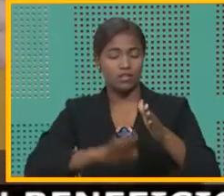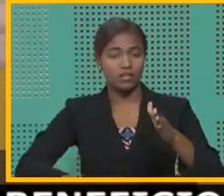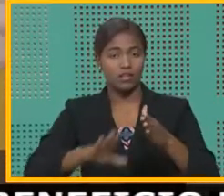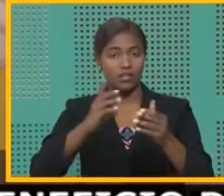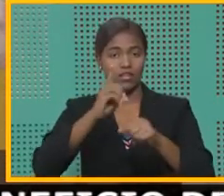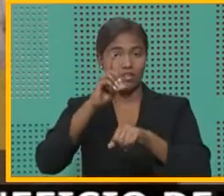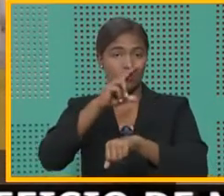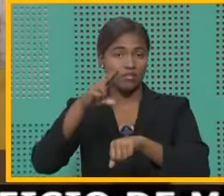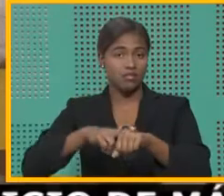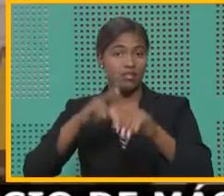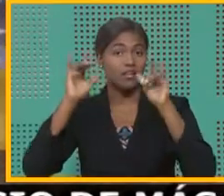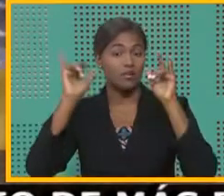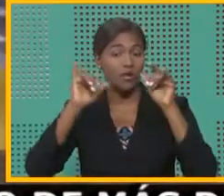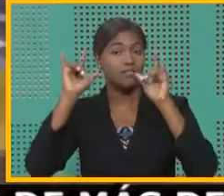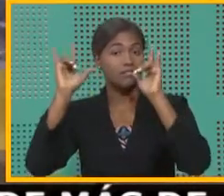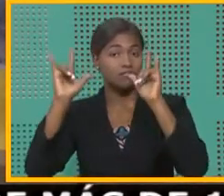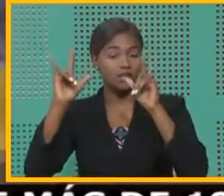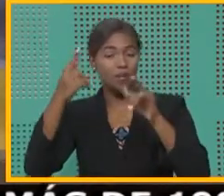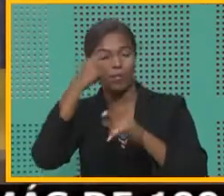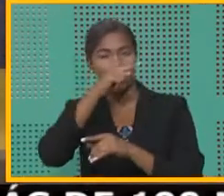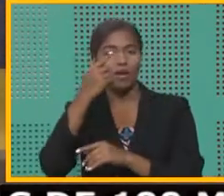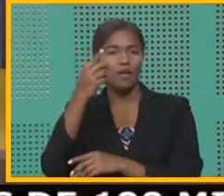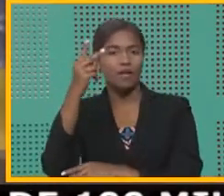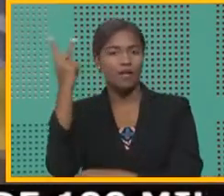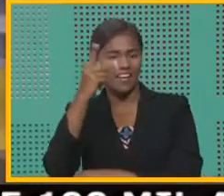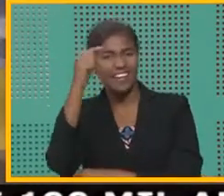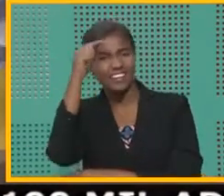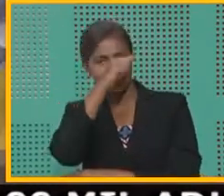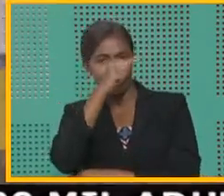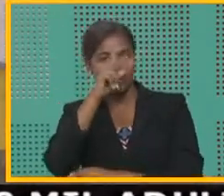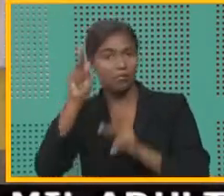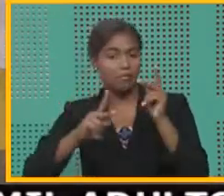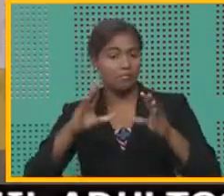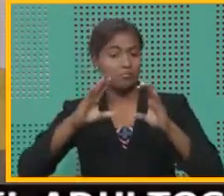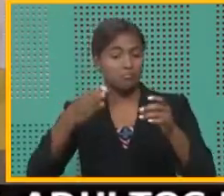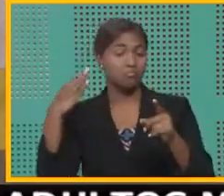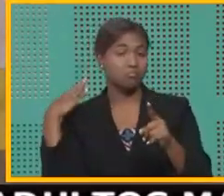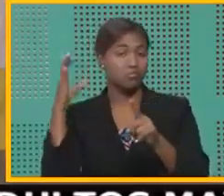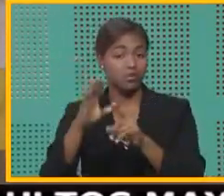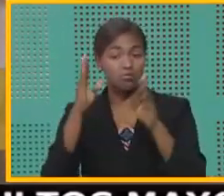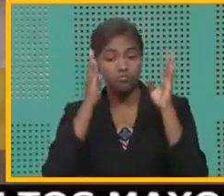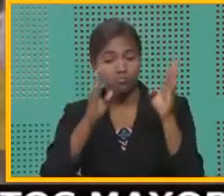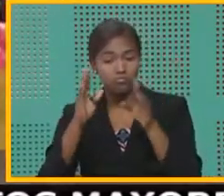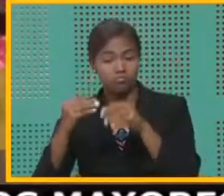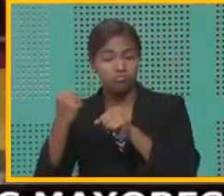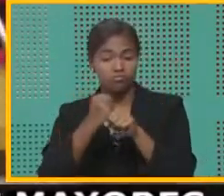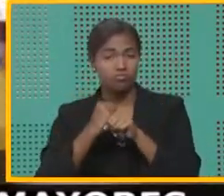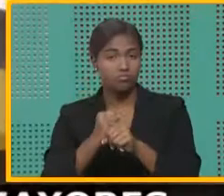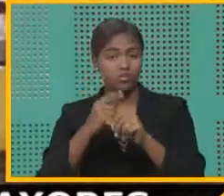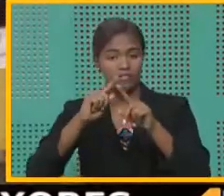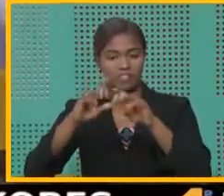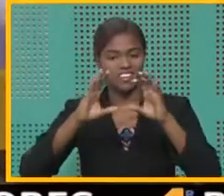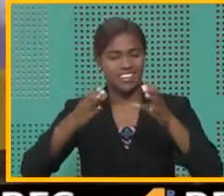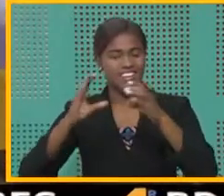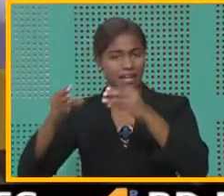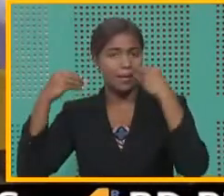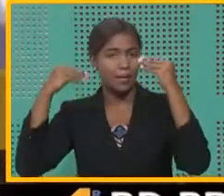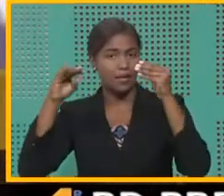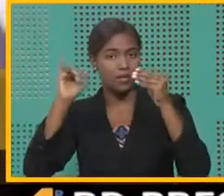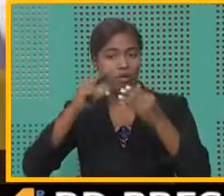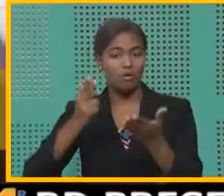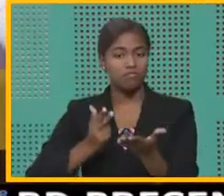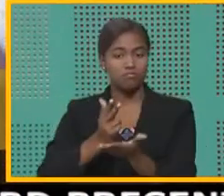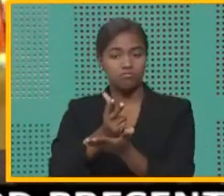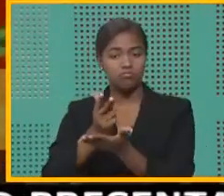Distrito Nacional y Santiago por el Viernes Negro. El personal de Comipol está brindando seguridad en las plazas comerciales y los corredores